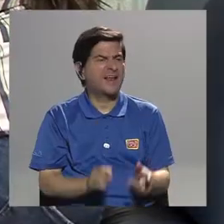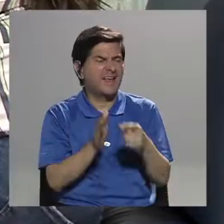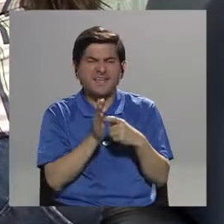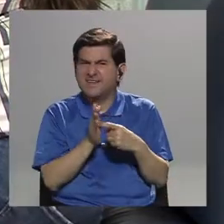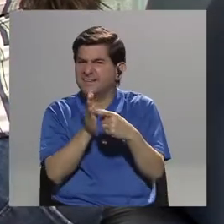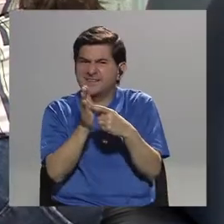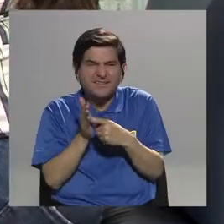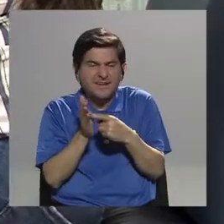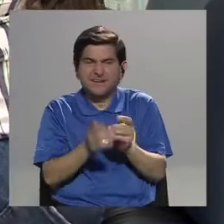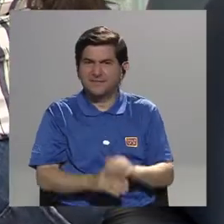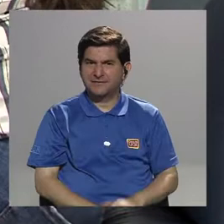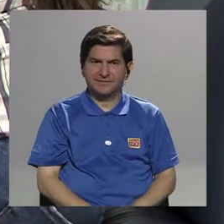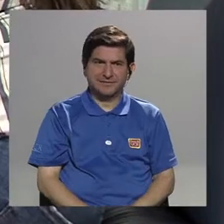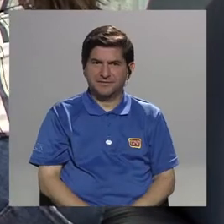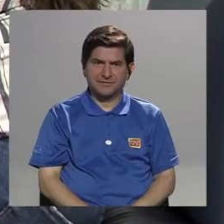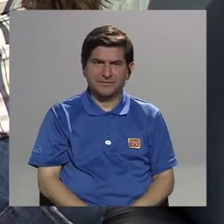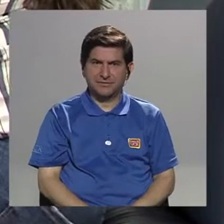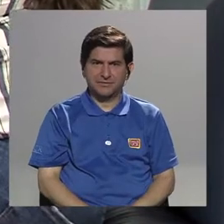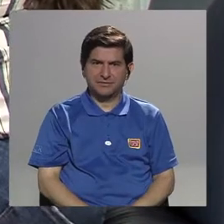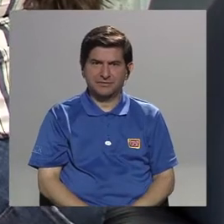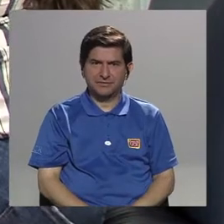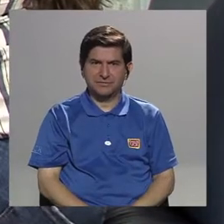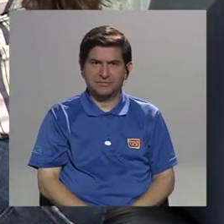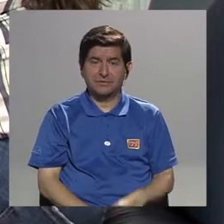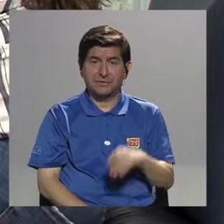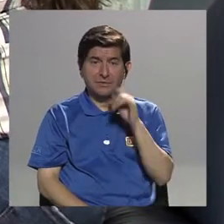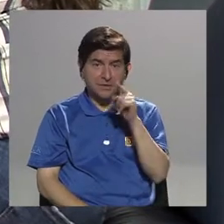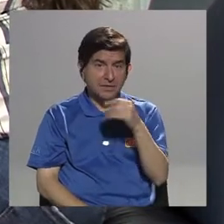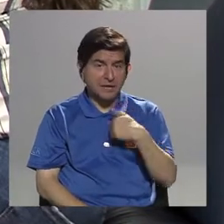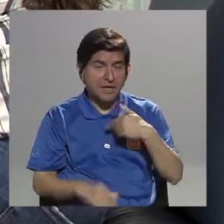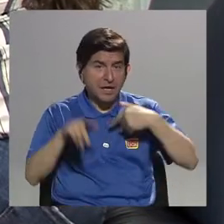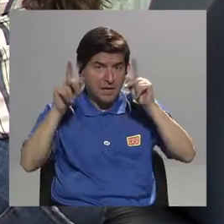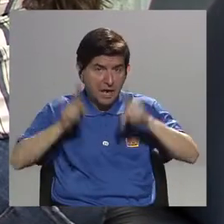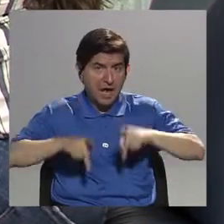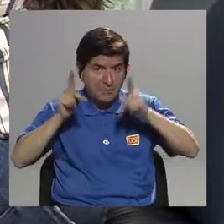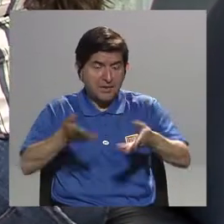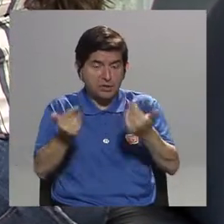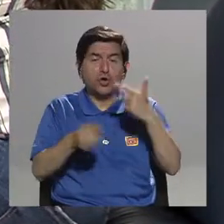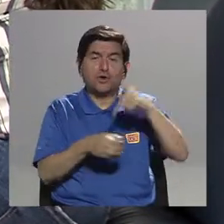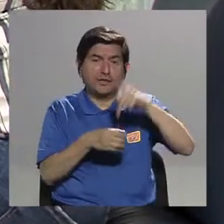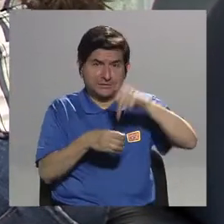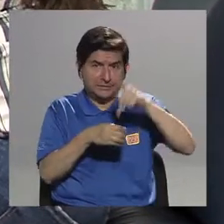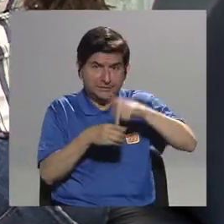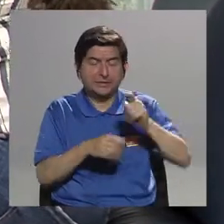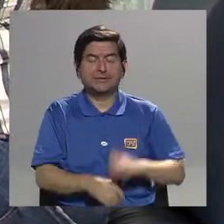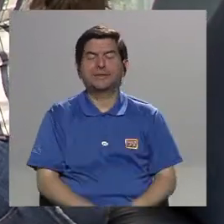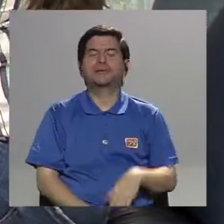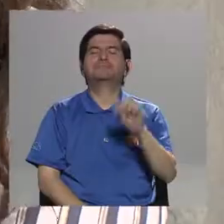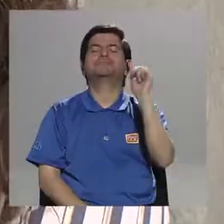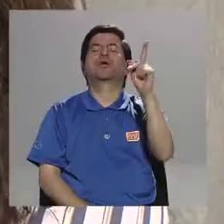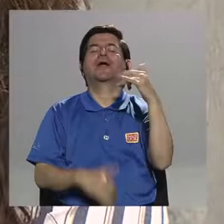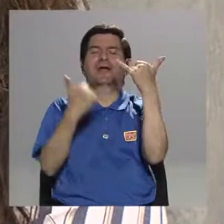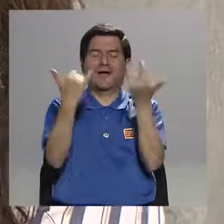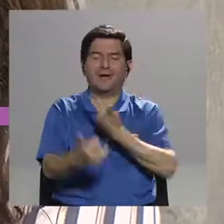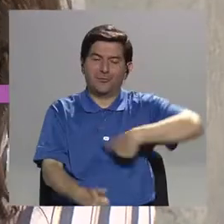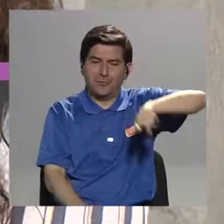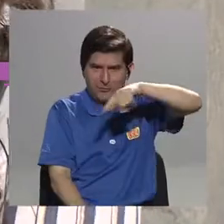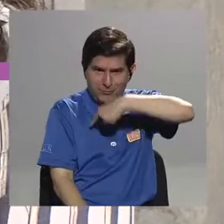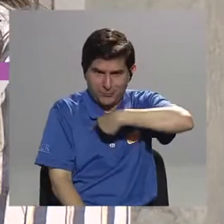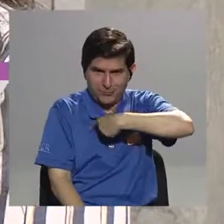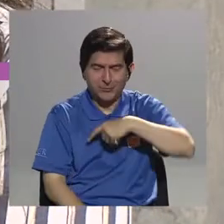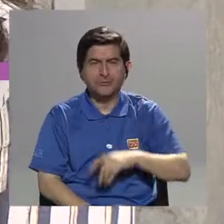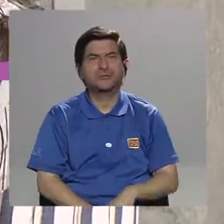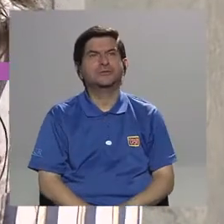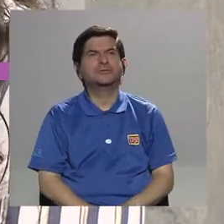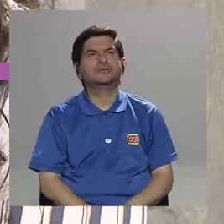¿Qué requisitos tienen, digamos, para las personas que desean participar en este? Ahorita nosotros,